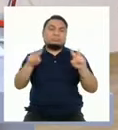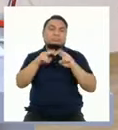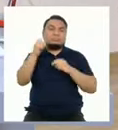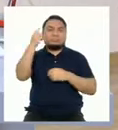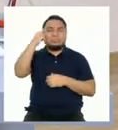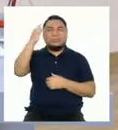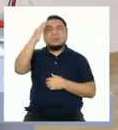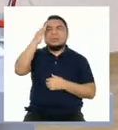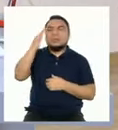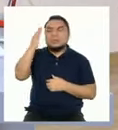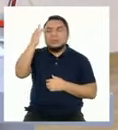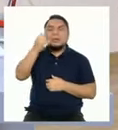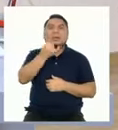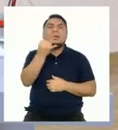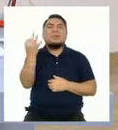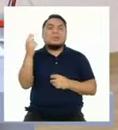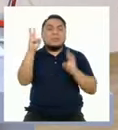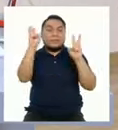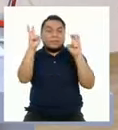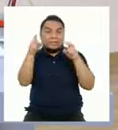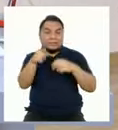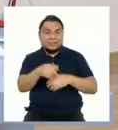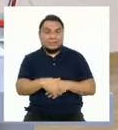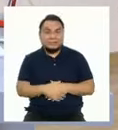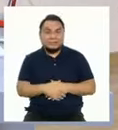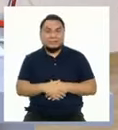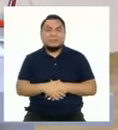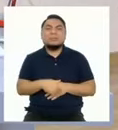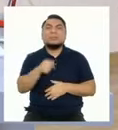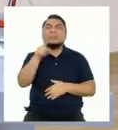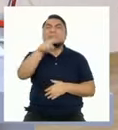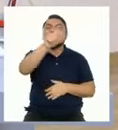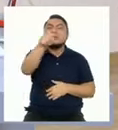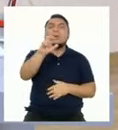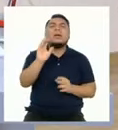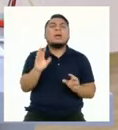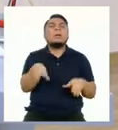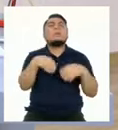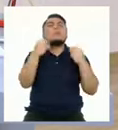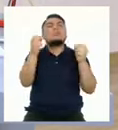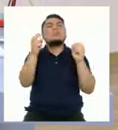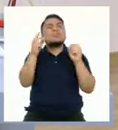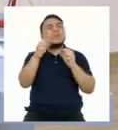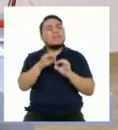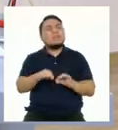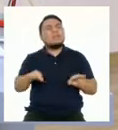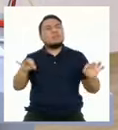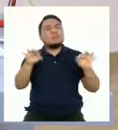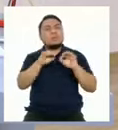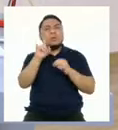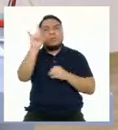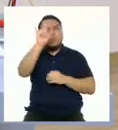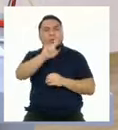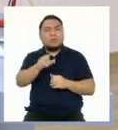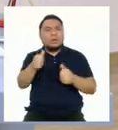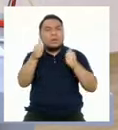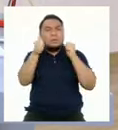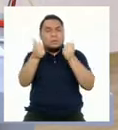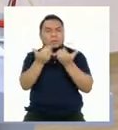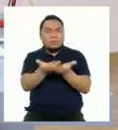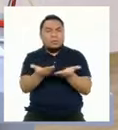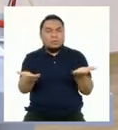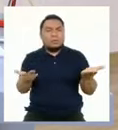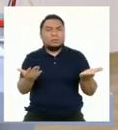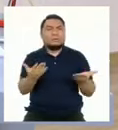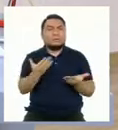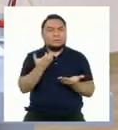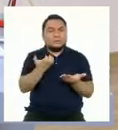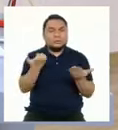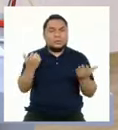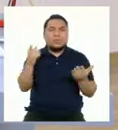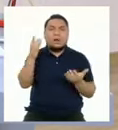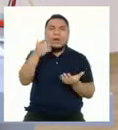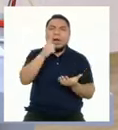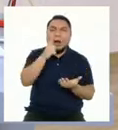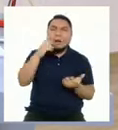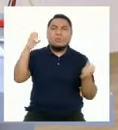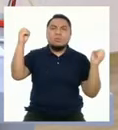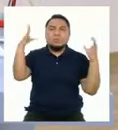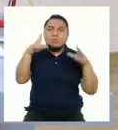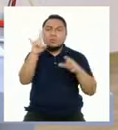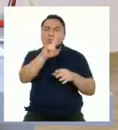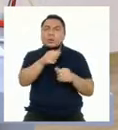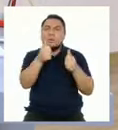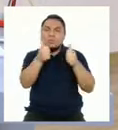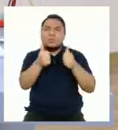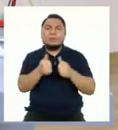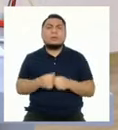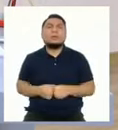reflexionar sobre los siguientes temas. ¿Por qué es importante hacer un uso adecuado de los recursos económicos? ¿De